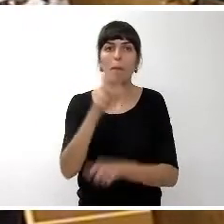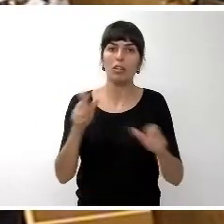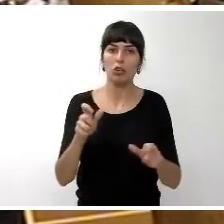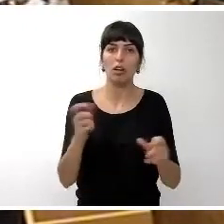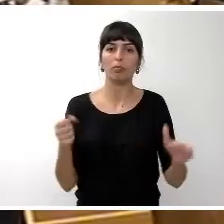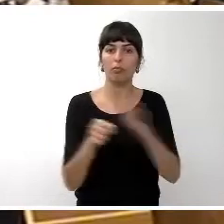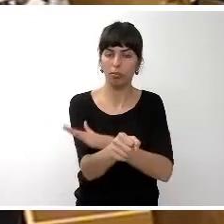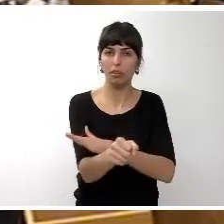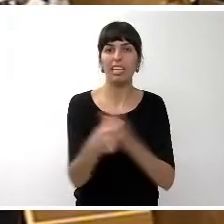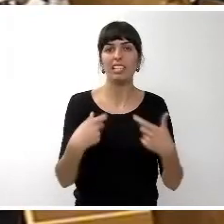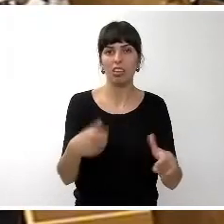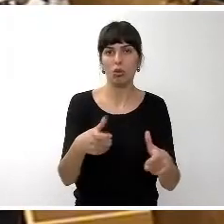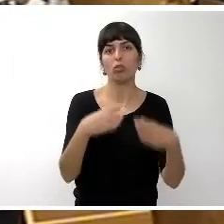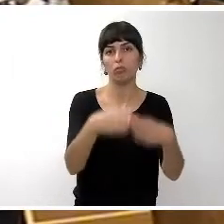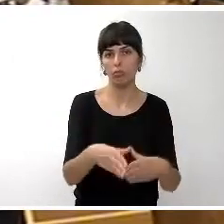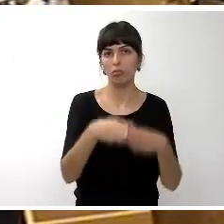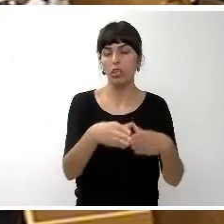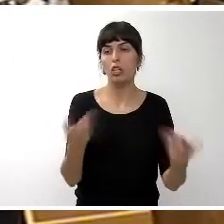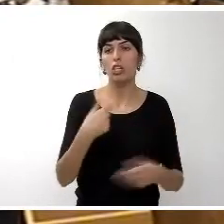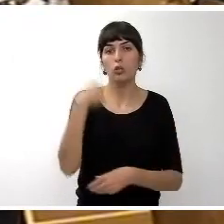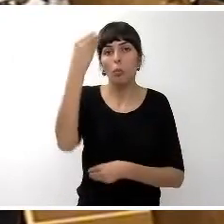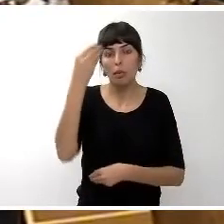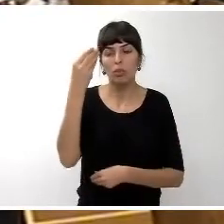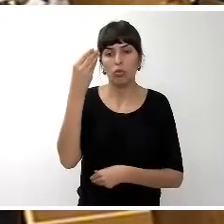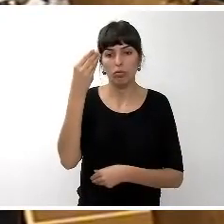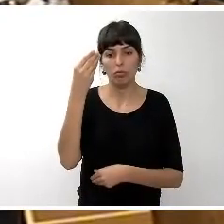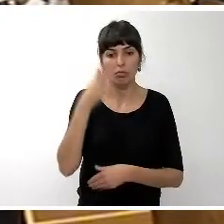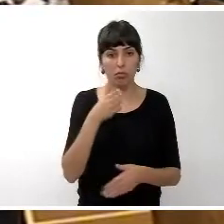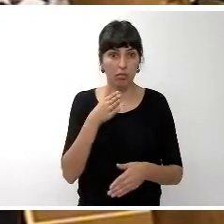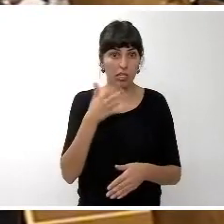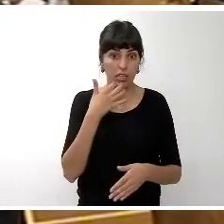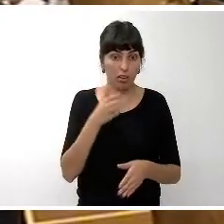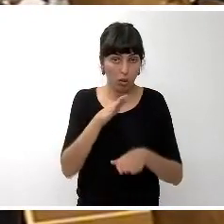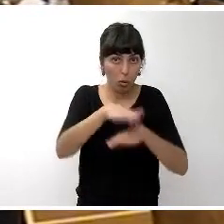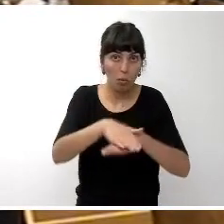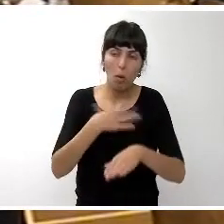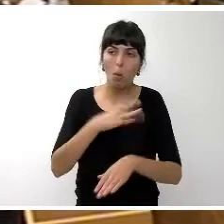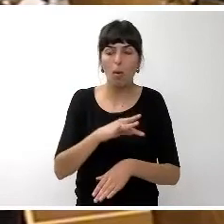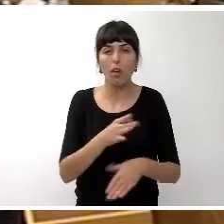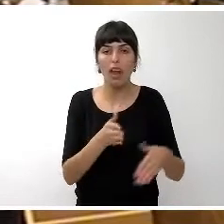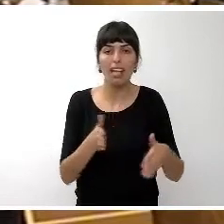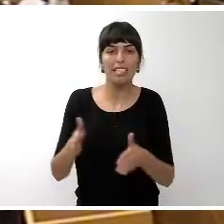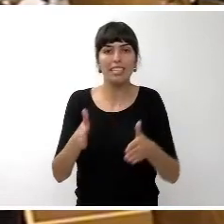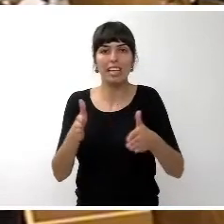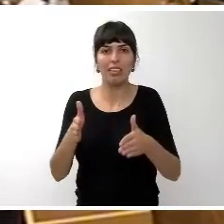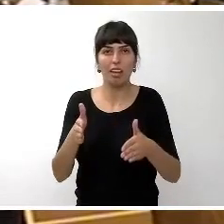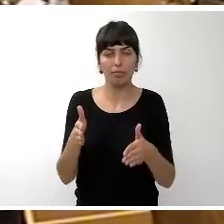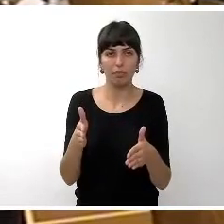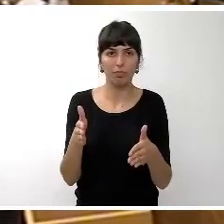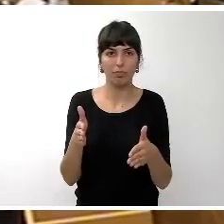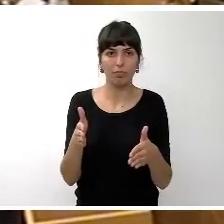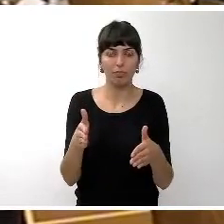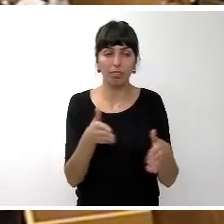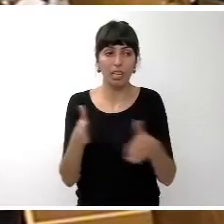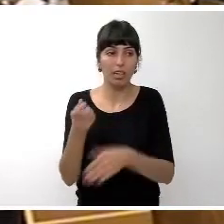en esa línea creo que existen las posibilidades de que marquemos una senda determinada numérica en